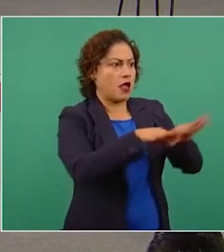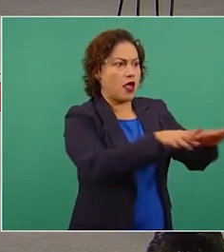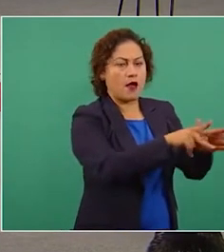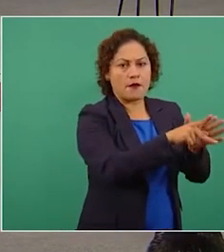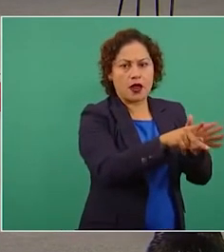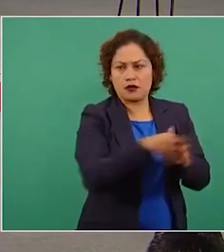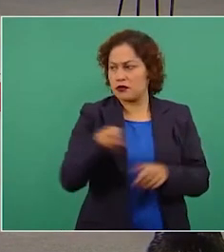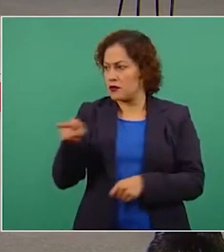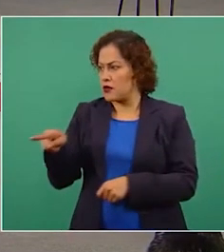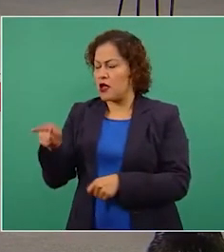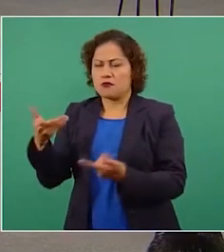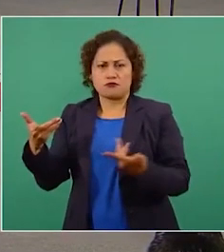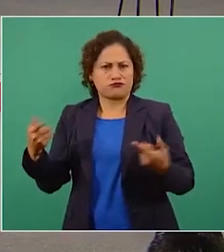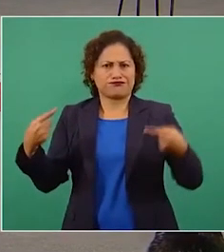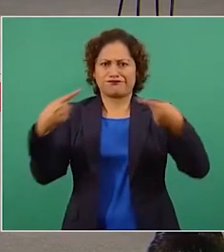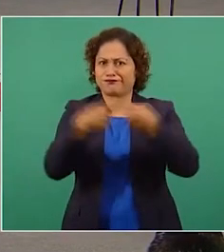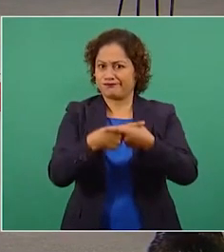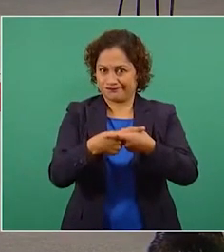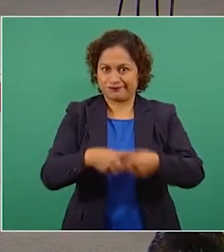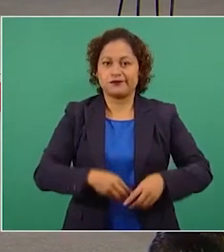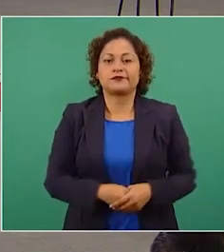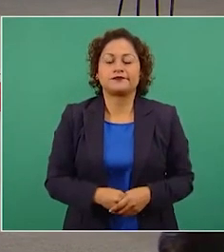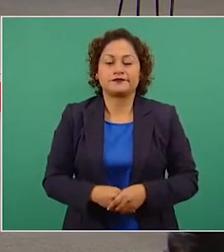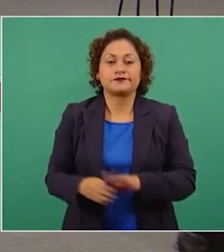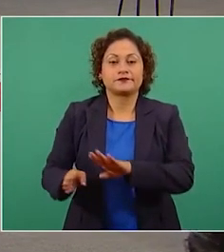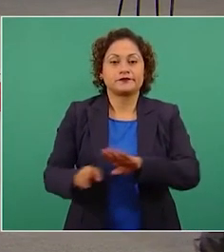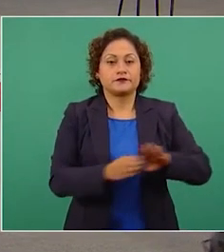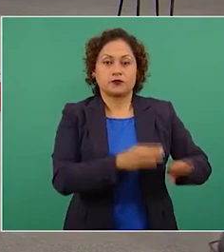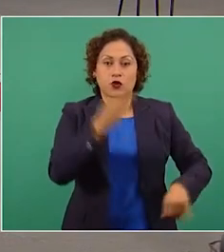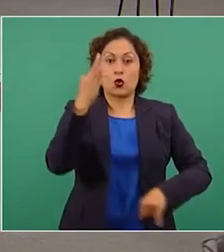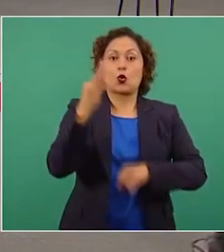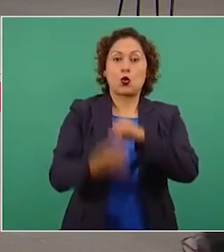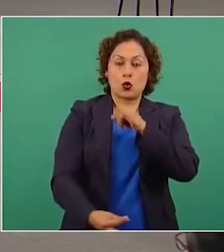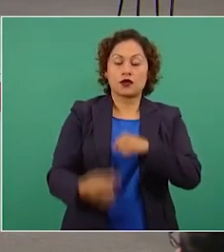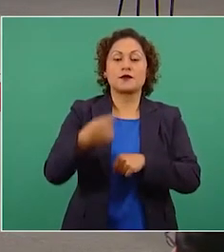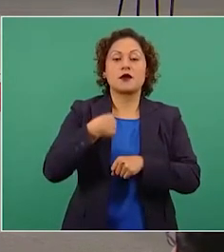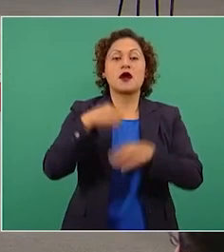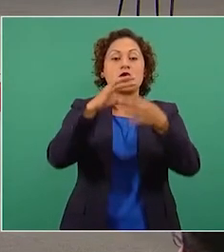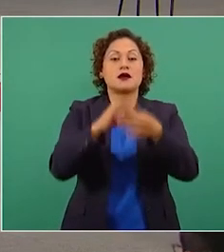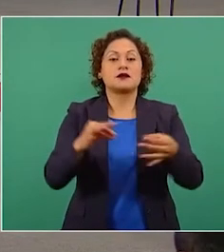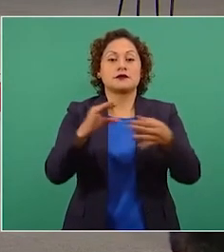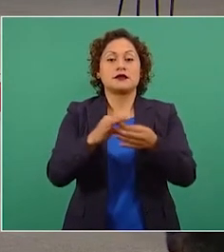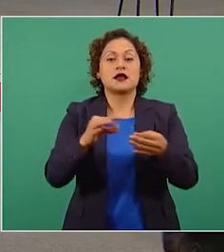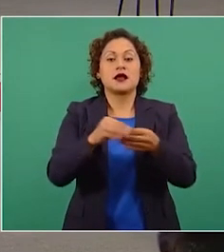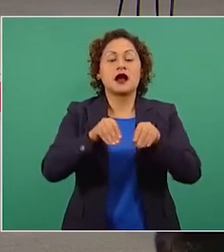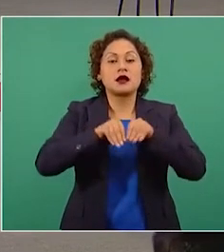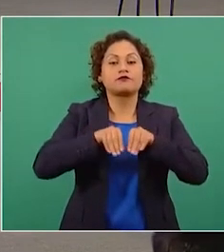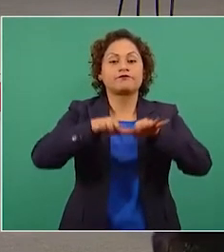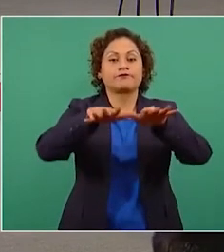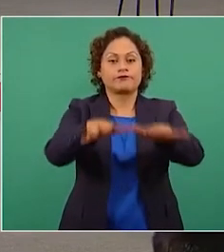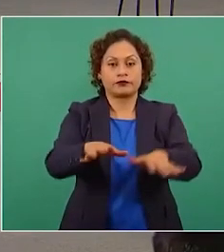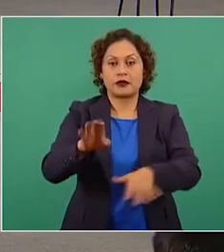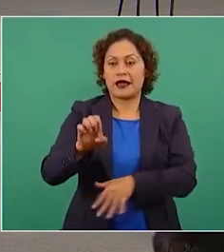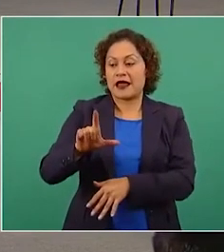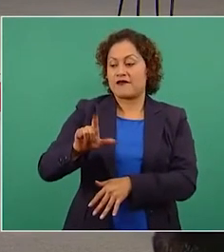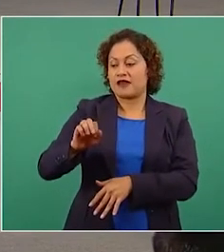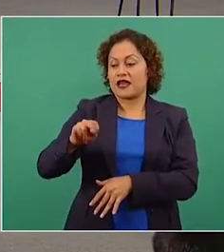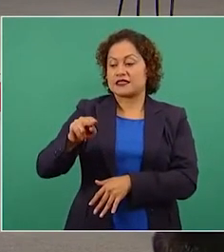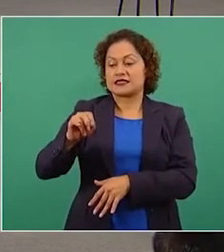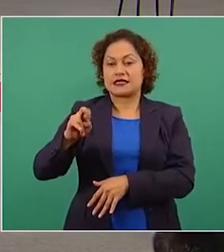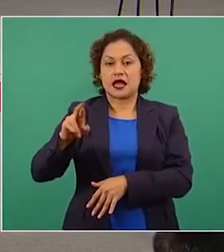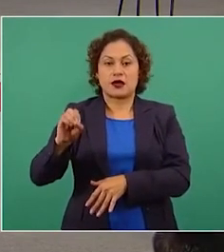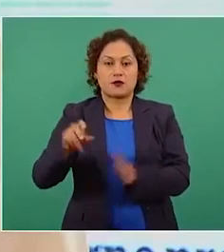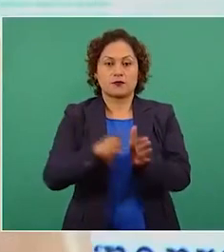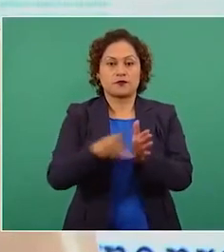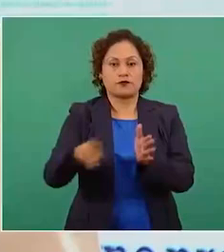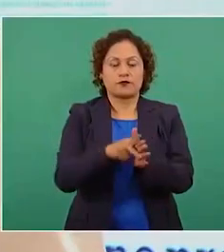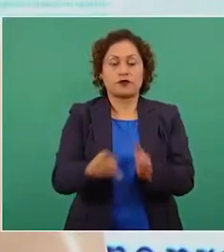Por último, vamos a presentar una nota falsa del financiero, de que el gobierno obligaría a las aerolíneas a